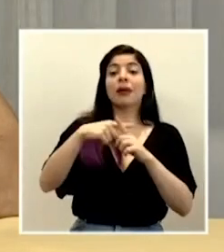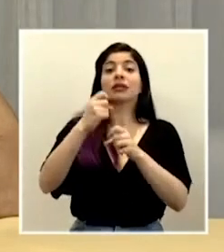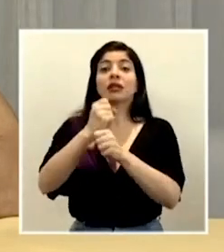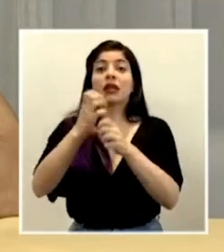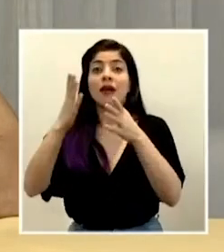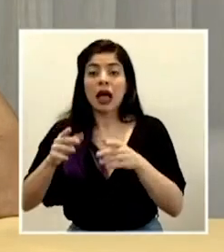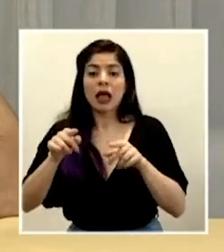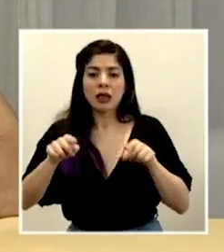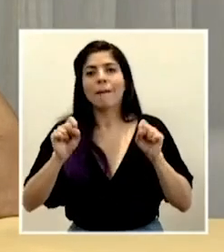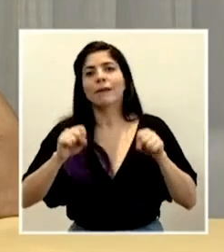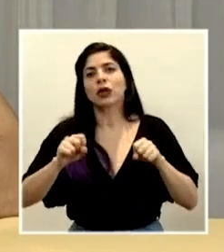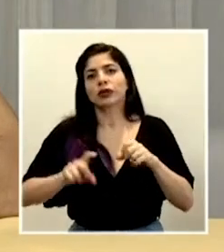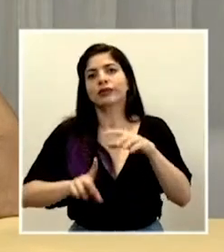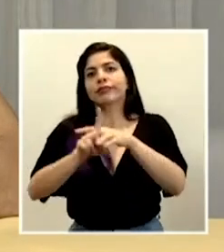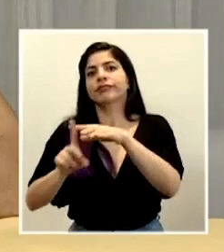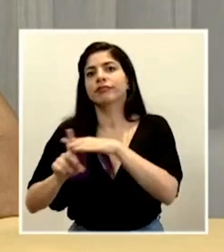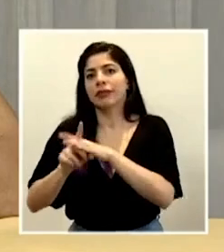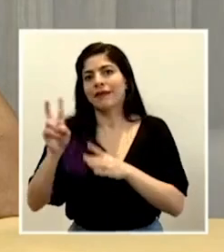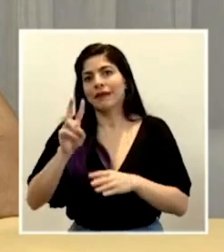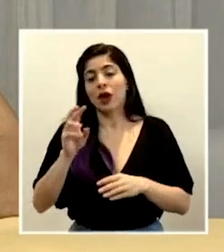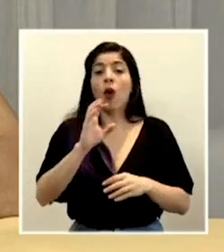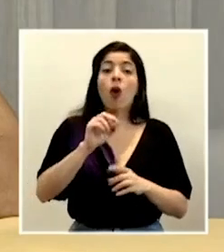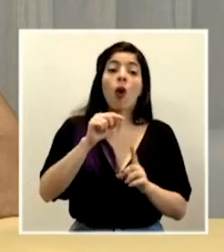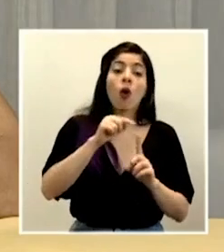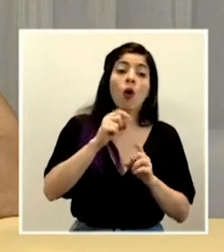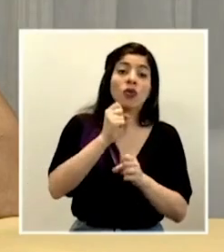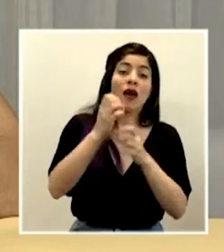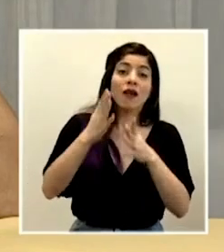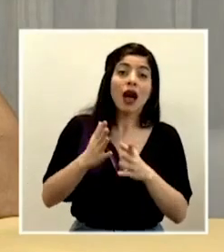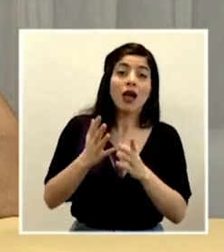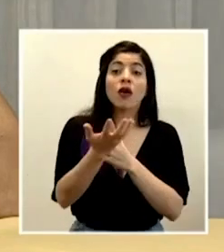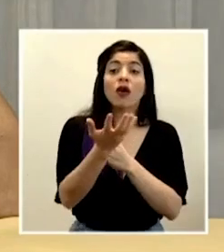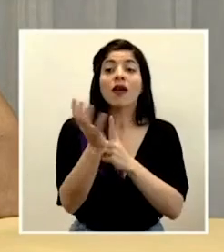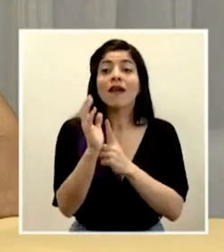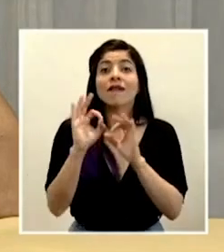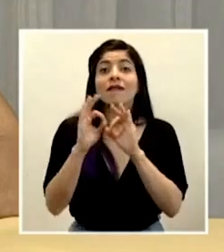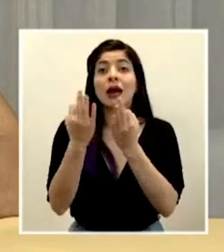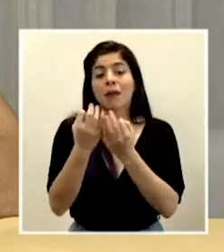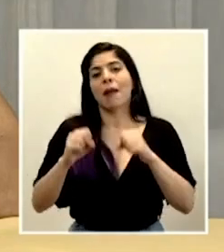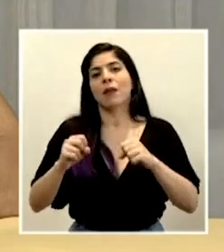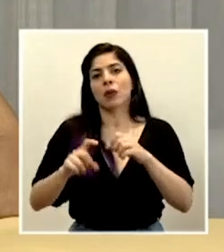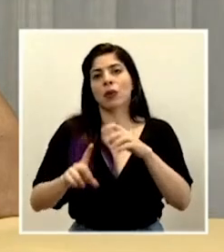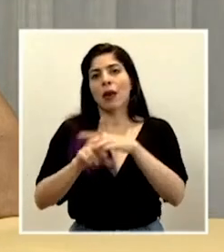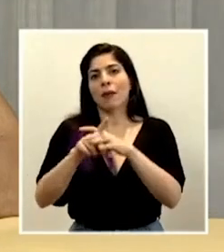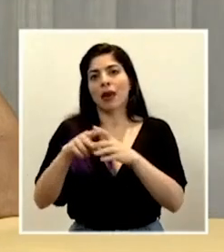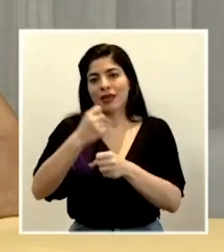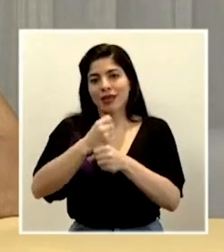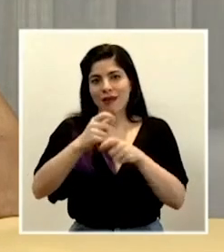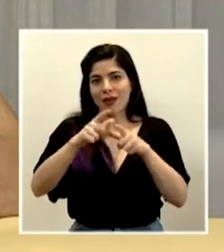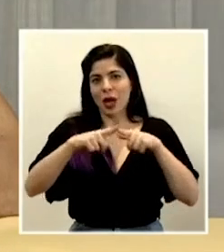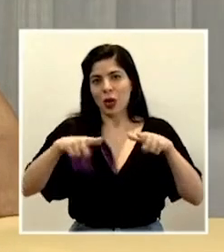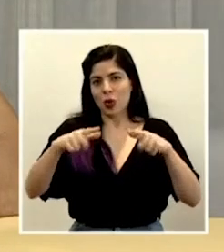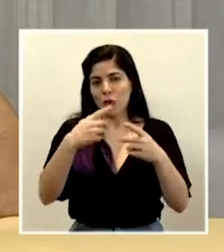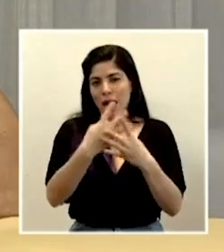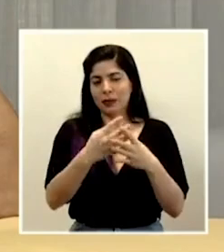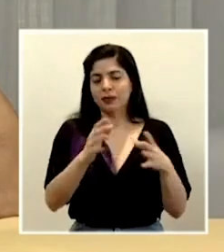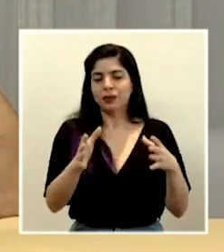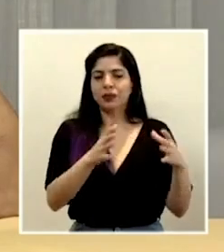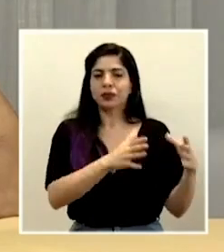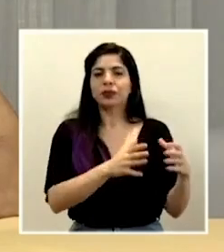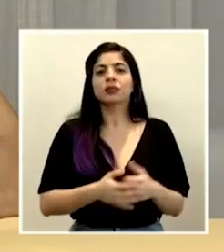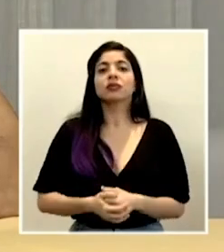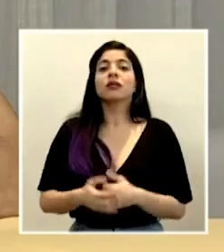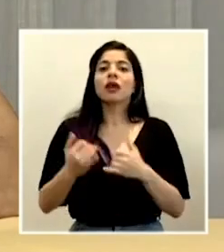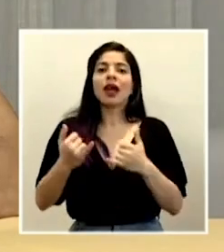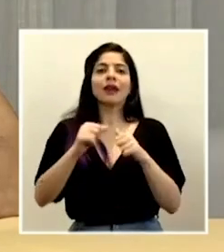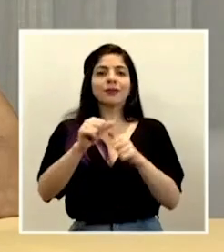y eventualmente en familiares de los funcionarios que trabajan en ese centro de aprehensión. Continuamos con